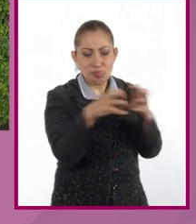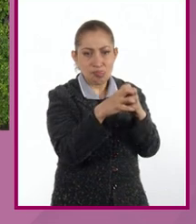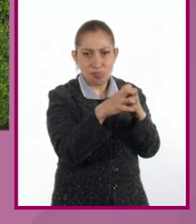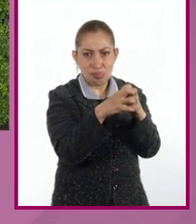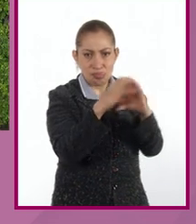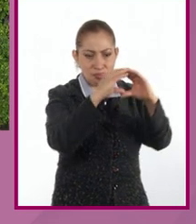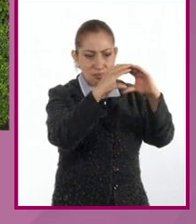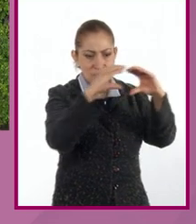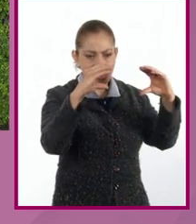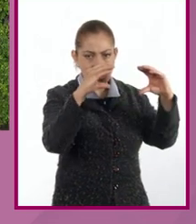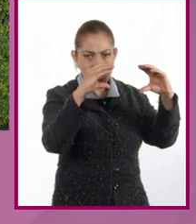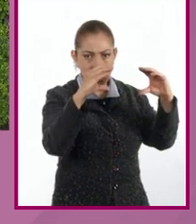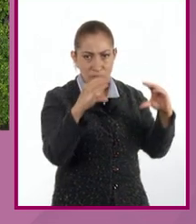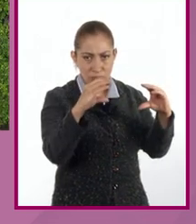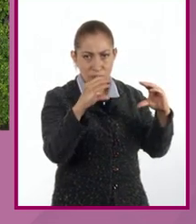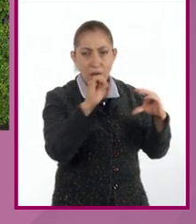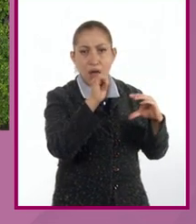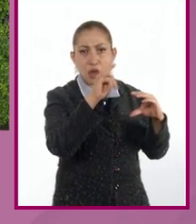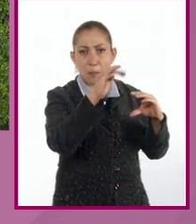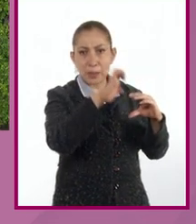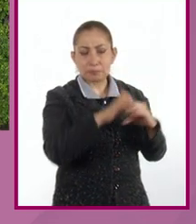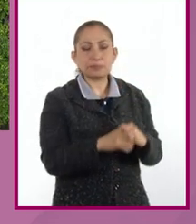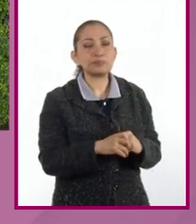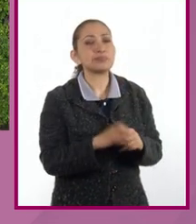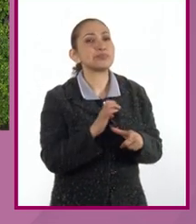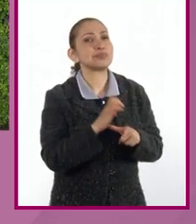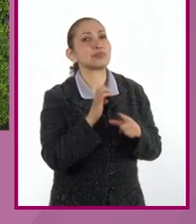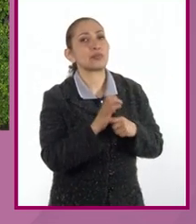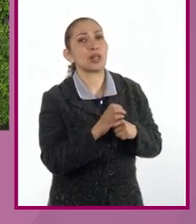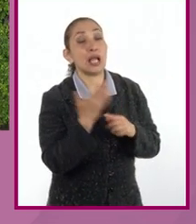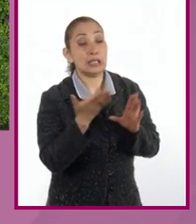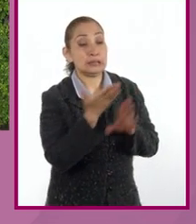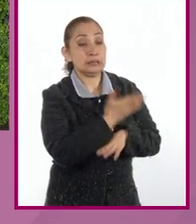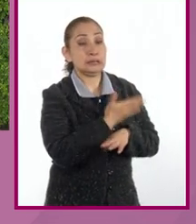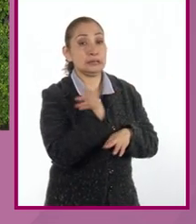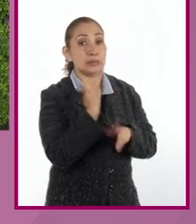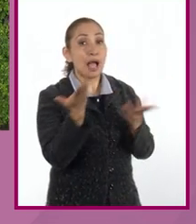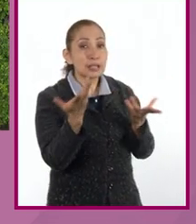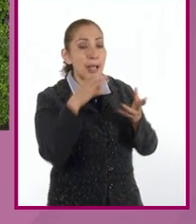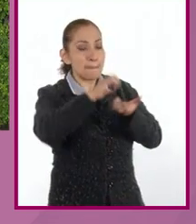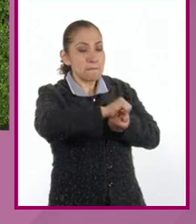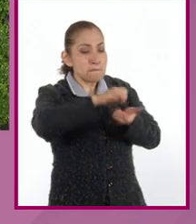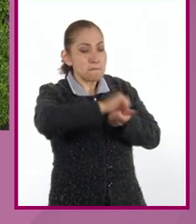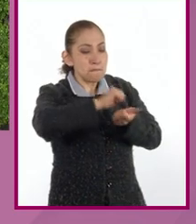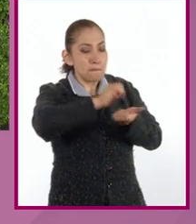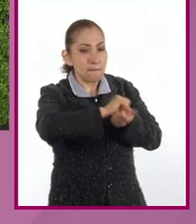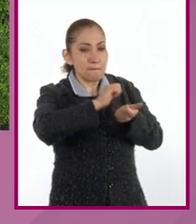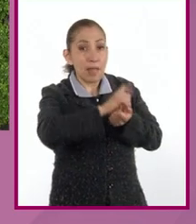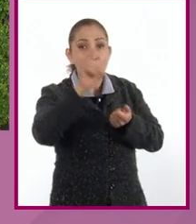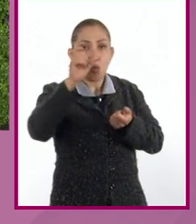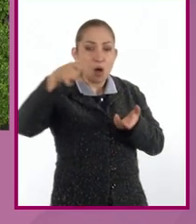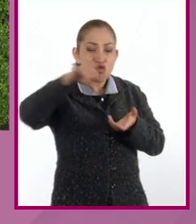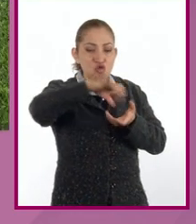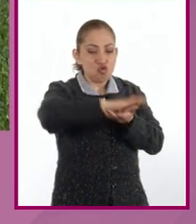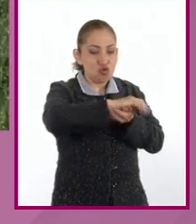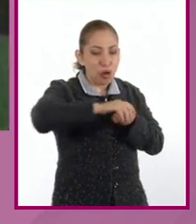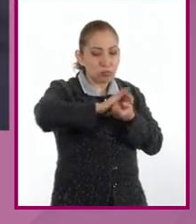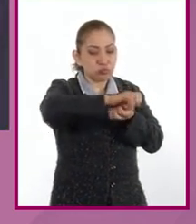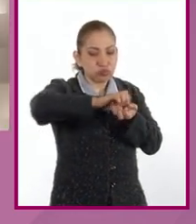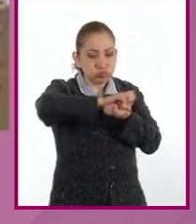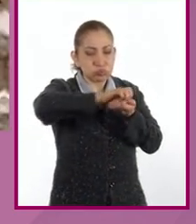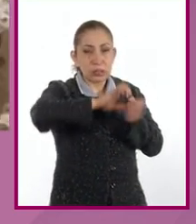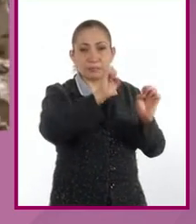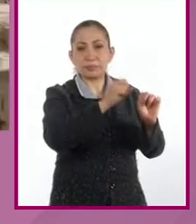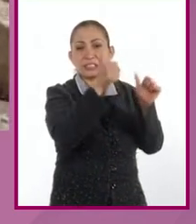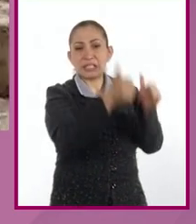el adobe como tal. Entonces, previamente se hace una masa, se le incluye agua y se